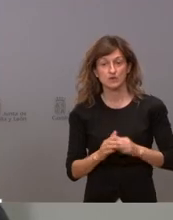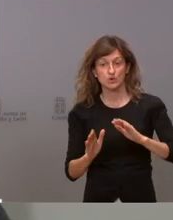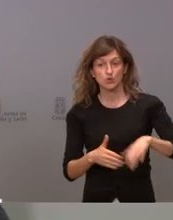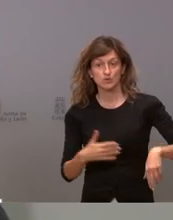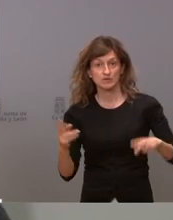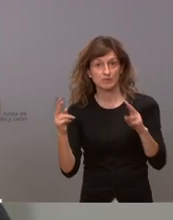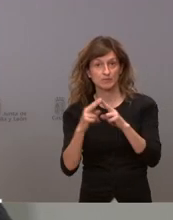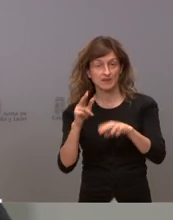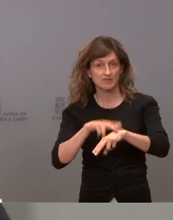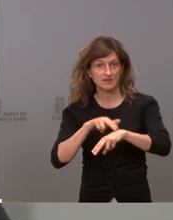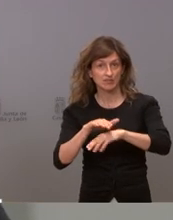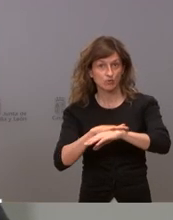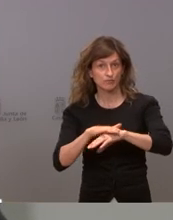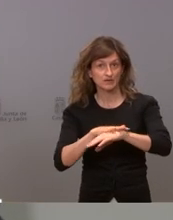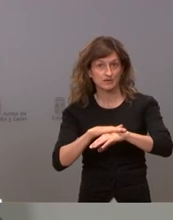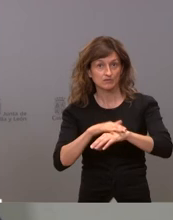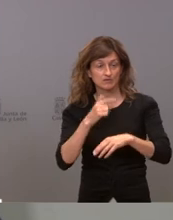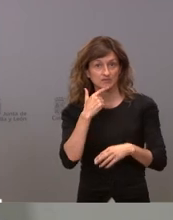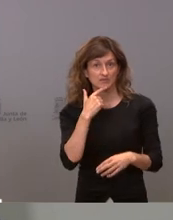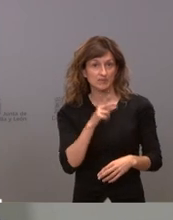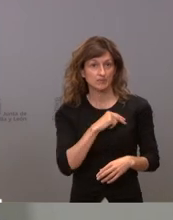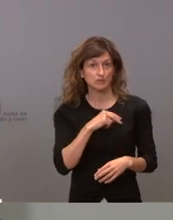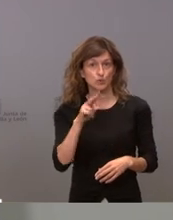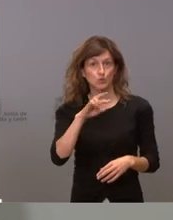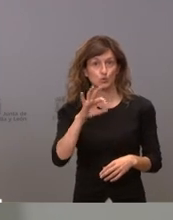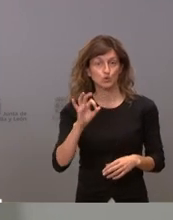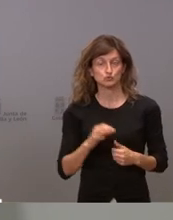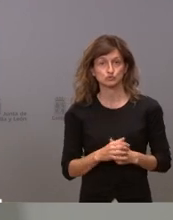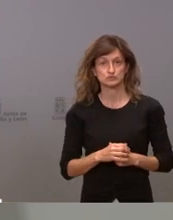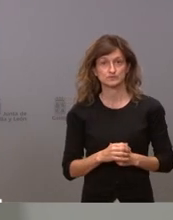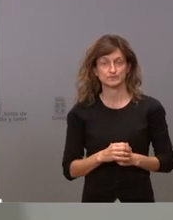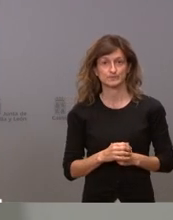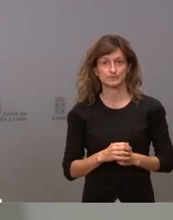vi al delegado del gobierno fue en la entrega de los premios surcos para decirle la verdad exactamente